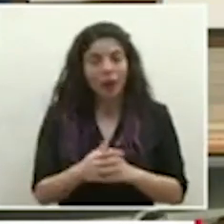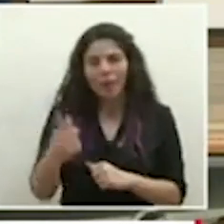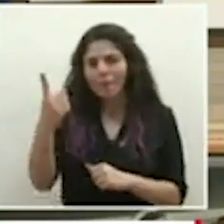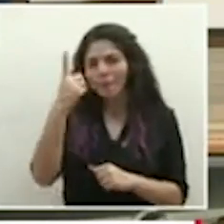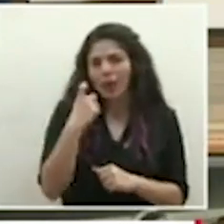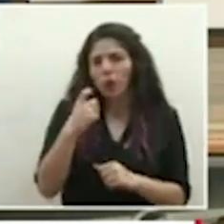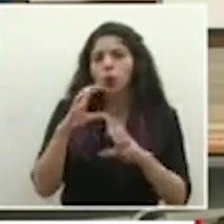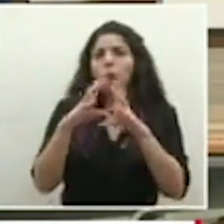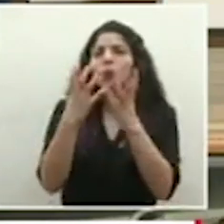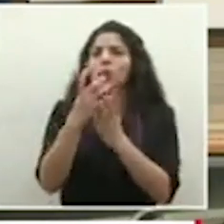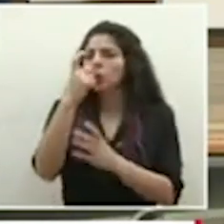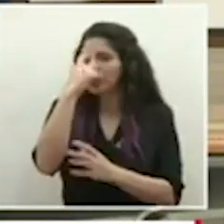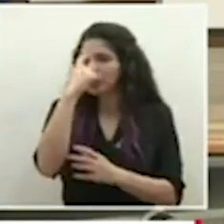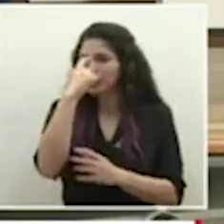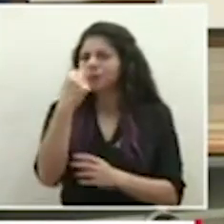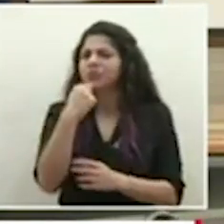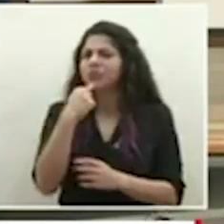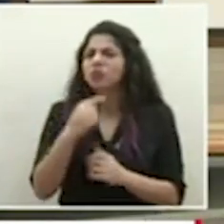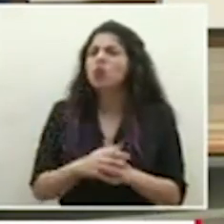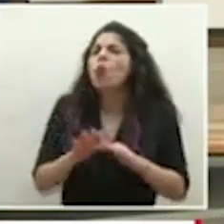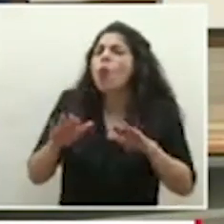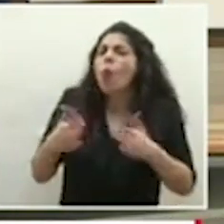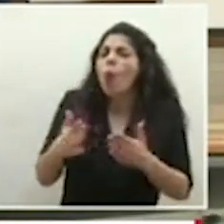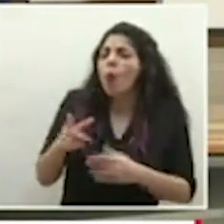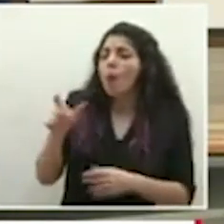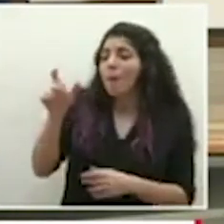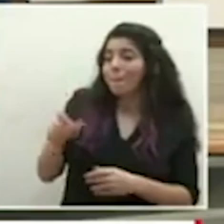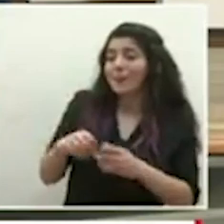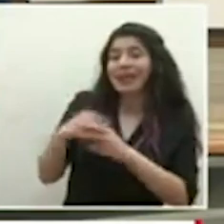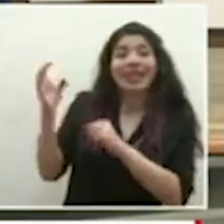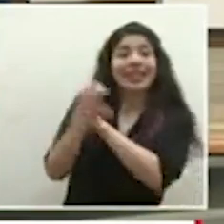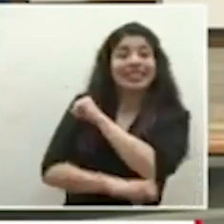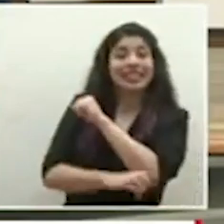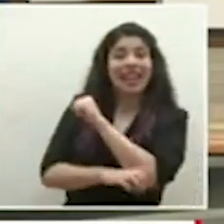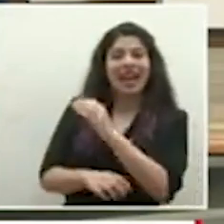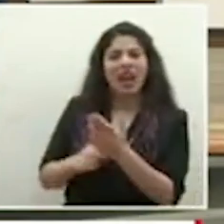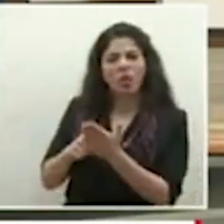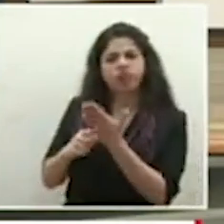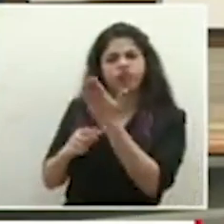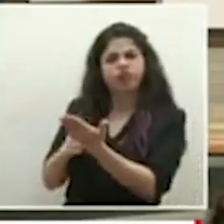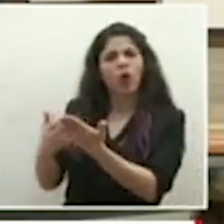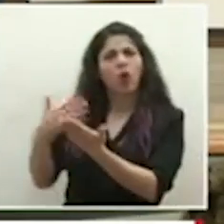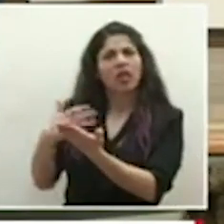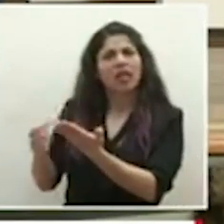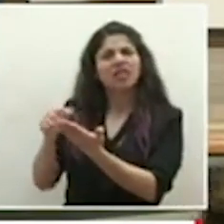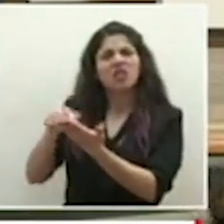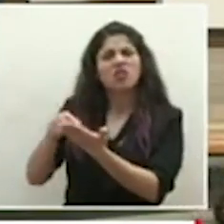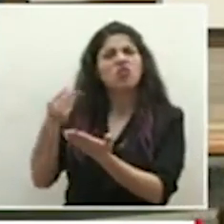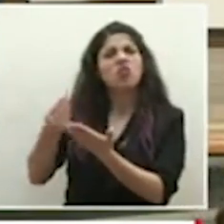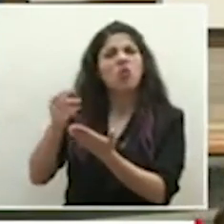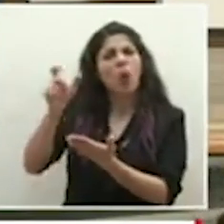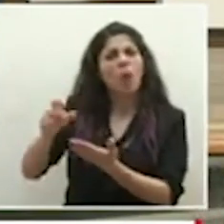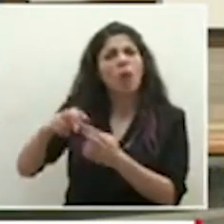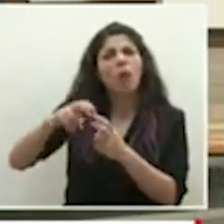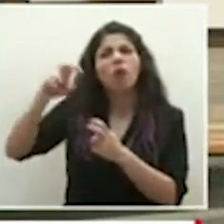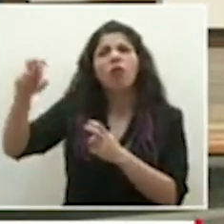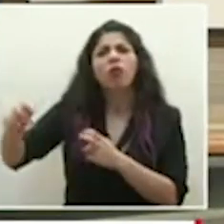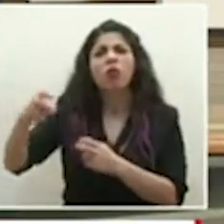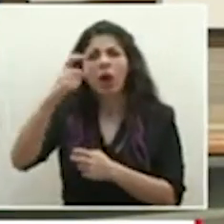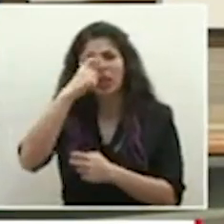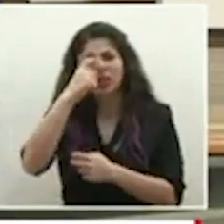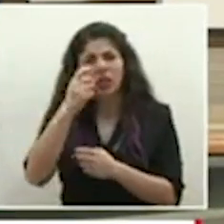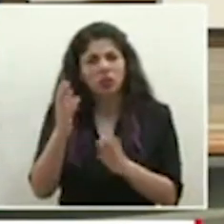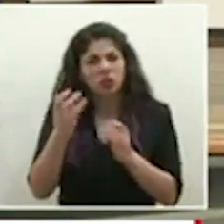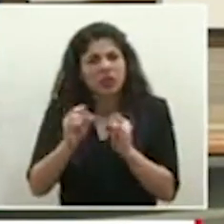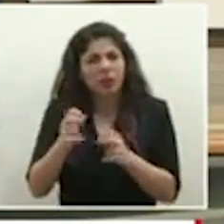consulta Mundo Escazú ¿cómo una persona extranjera que recibió orden sanitaria en Guanacaste logra desplazarse a Escazú sin problemas?